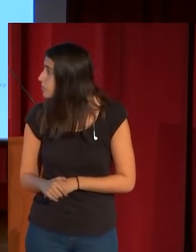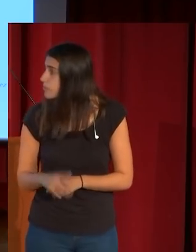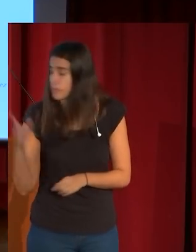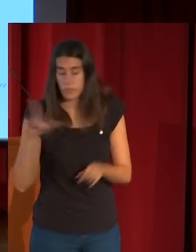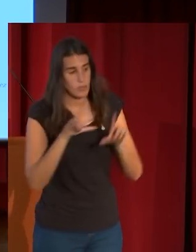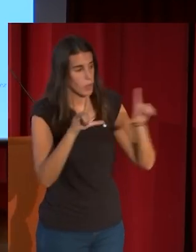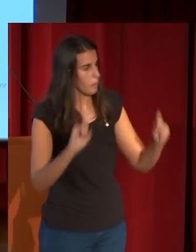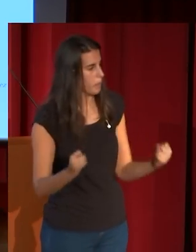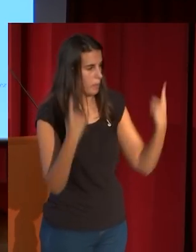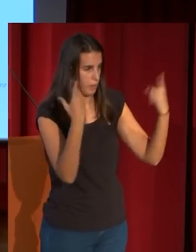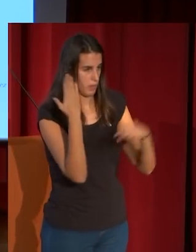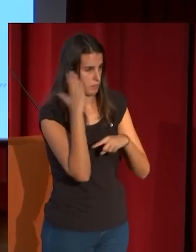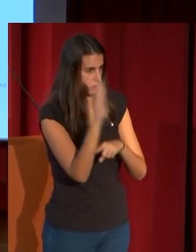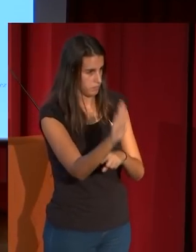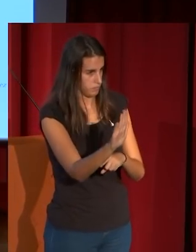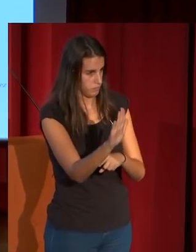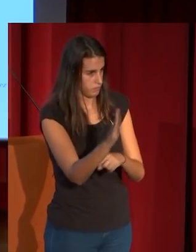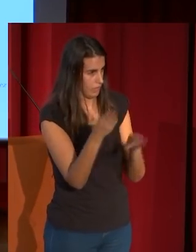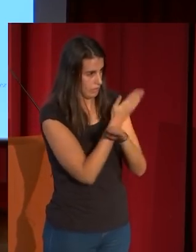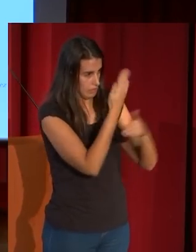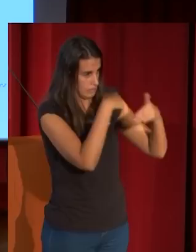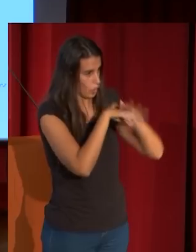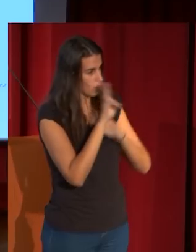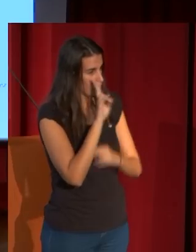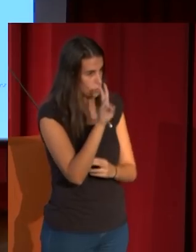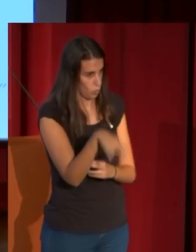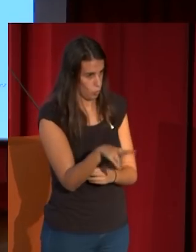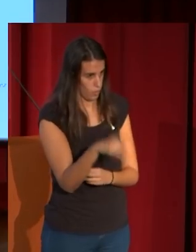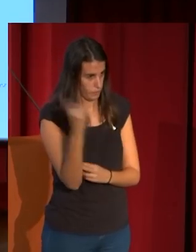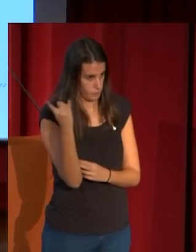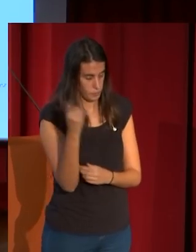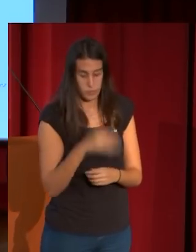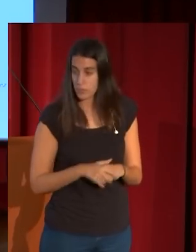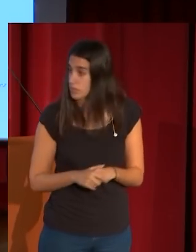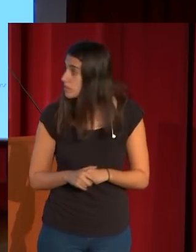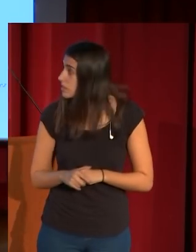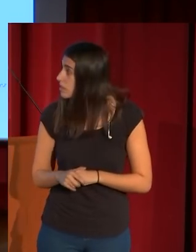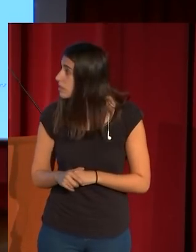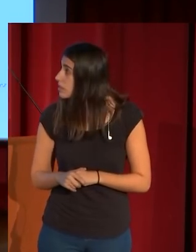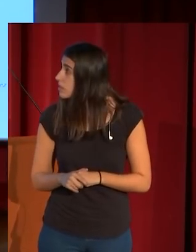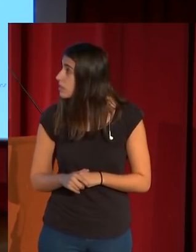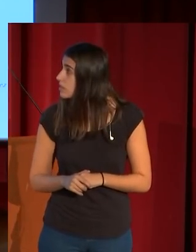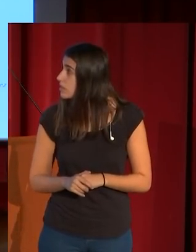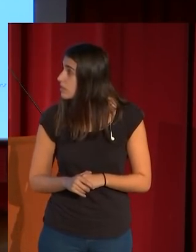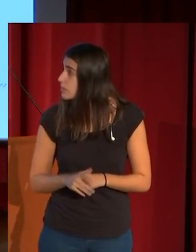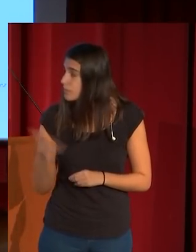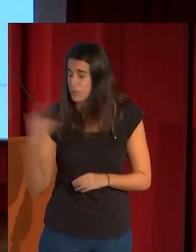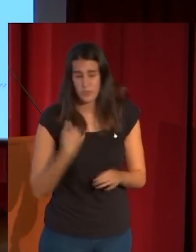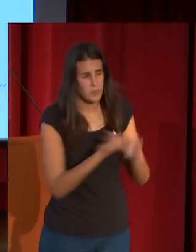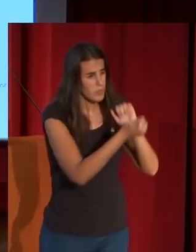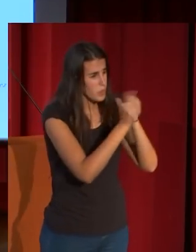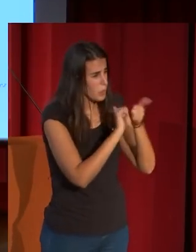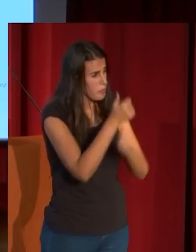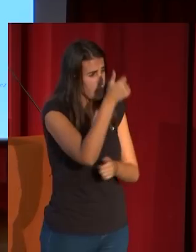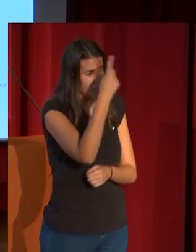nunca, está en el Museo de Friburgo, pero fíjense, está en la reserva, fíjense cómo, en este caso, capta la totalidad de la